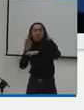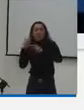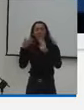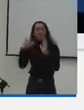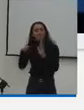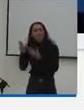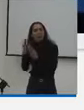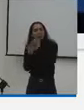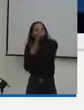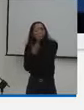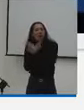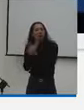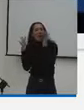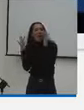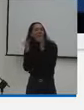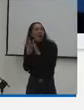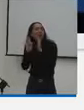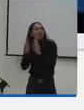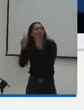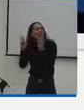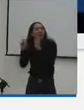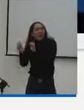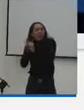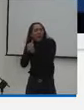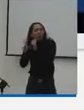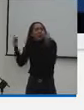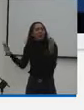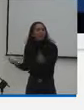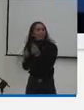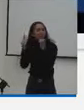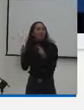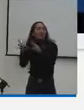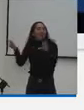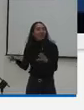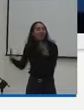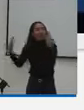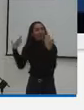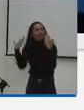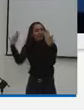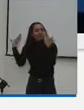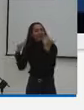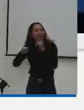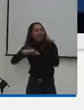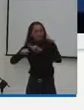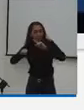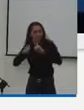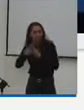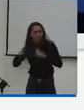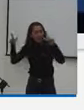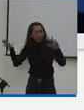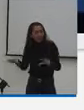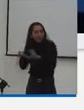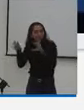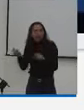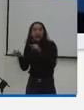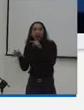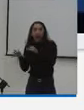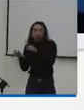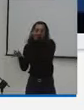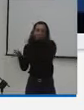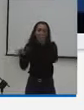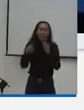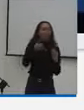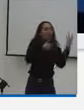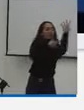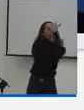proyectos que en materia de deporte recreación actividad física y aprovechamiento del tiempo libre